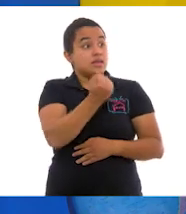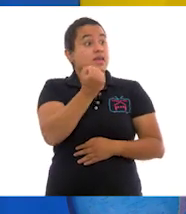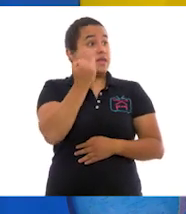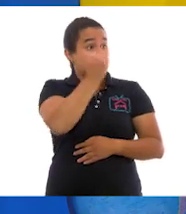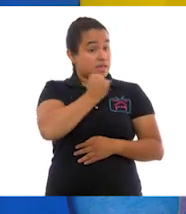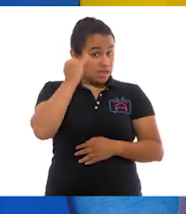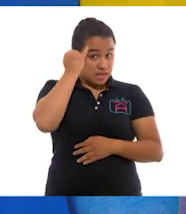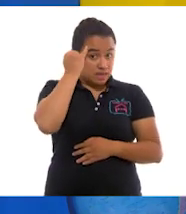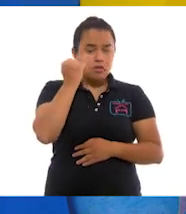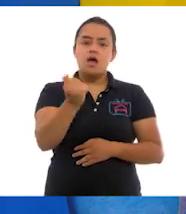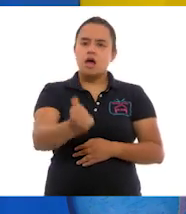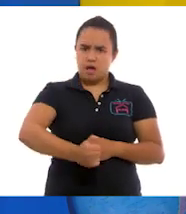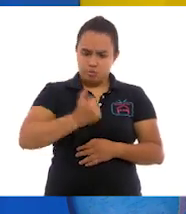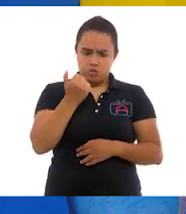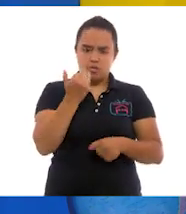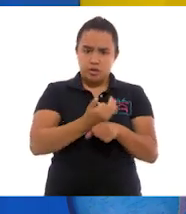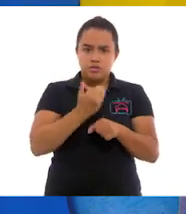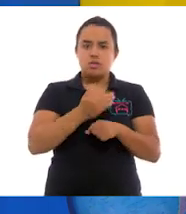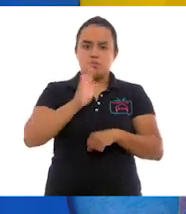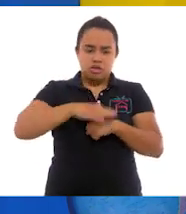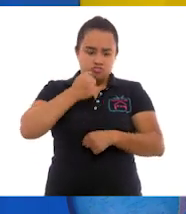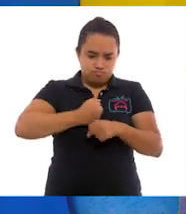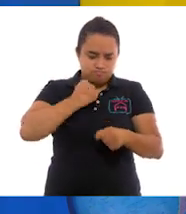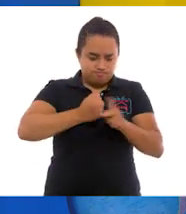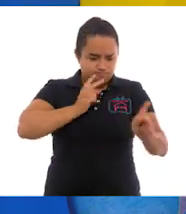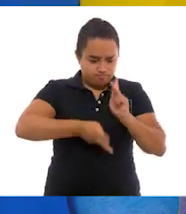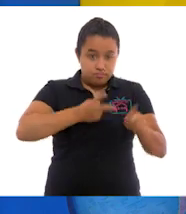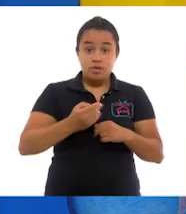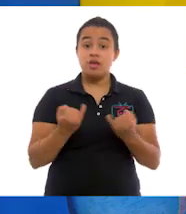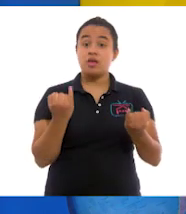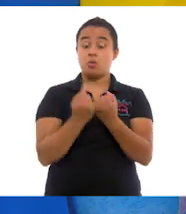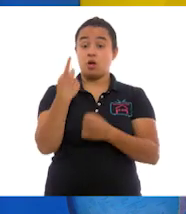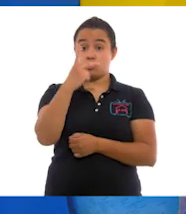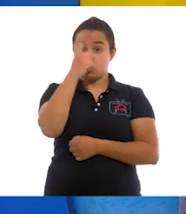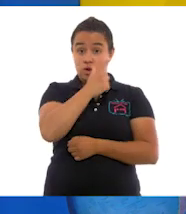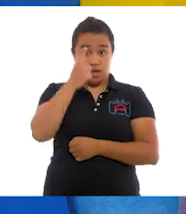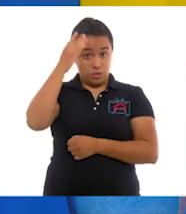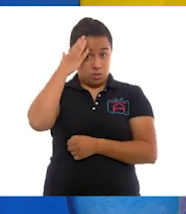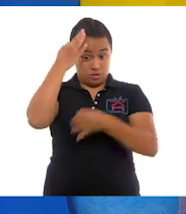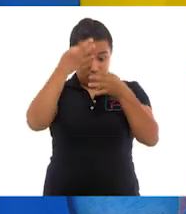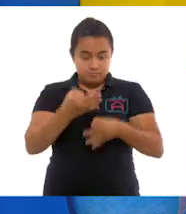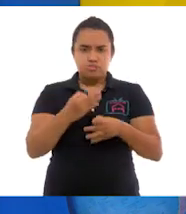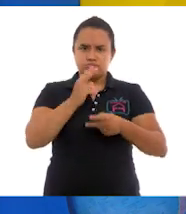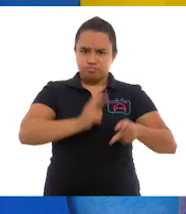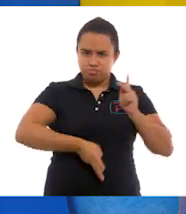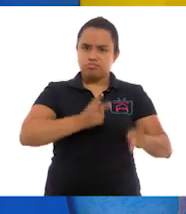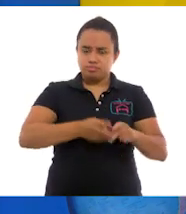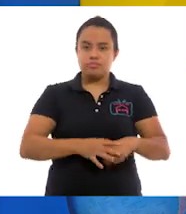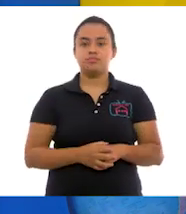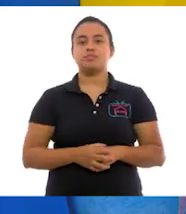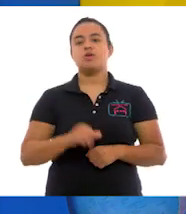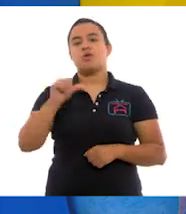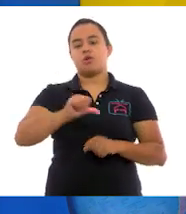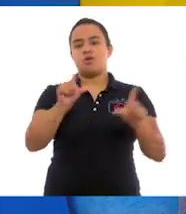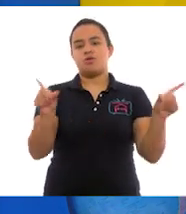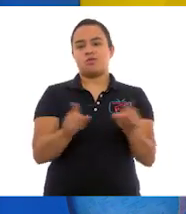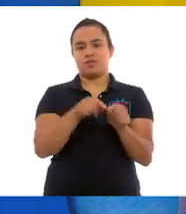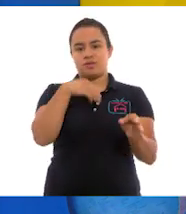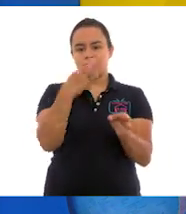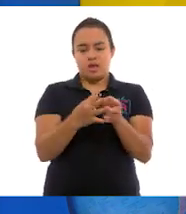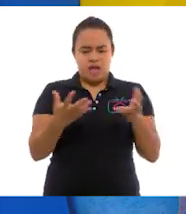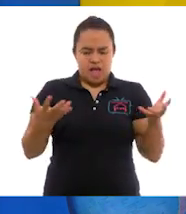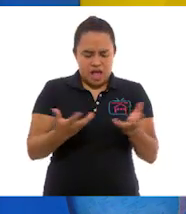lengua indígena, aprovecha también este momento para practicarla y platica con tu familia en tu lengua materna. Por hoy hemos terminado con